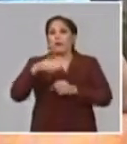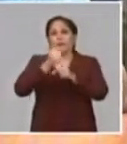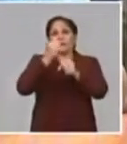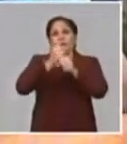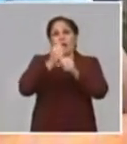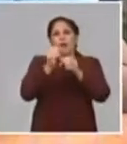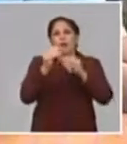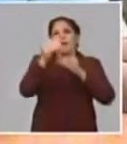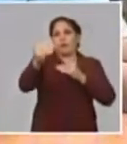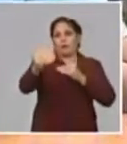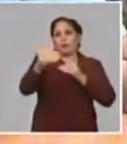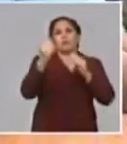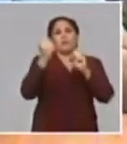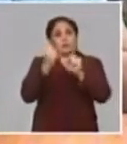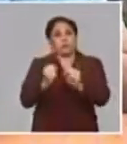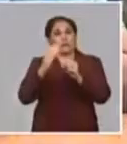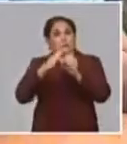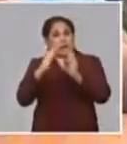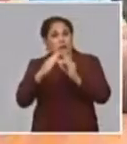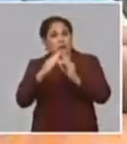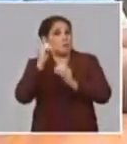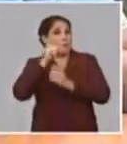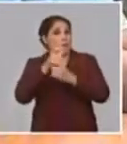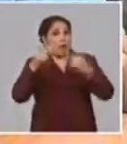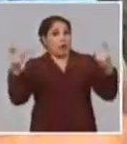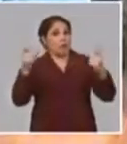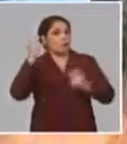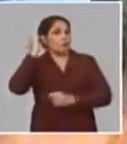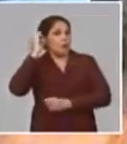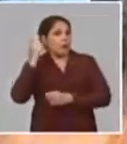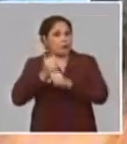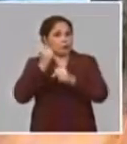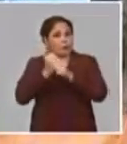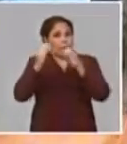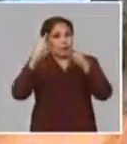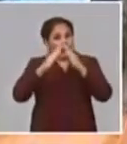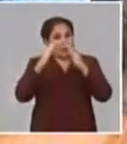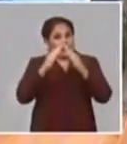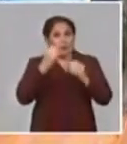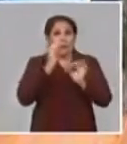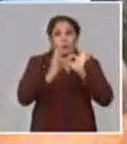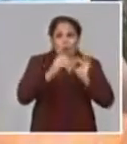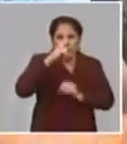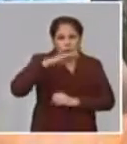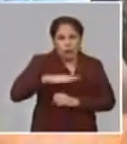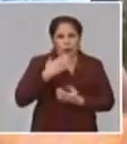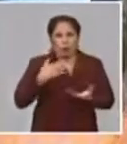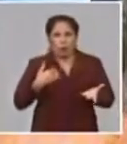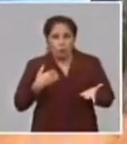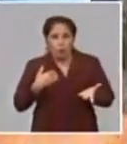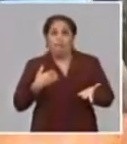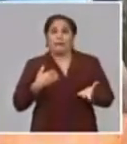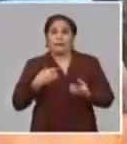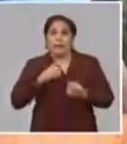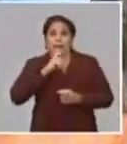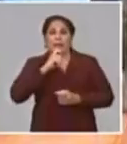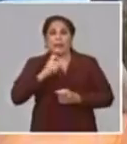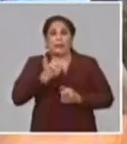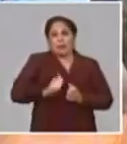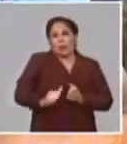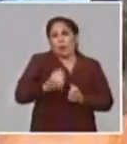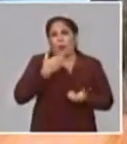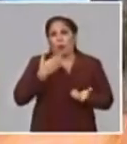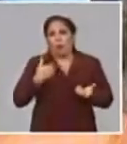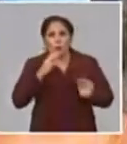teletrabajo, que la mayoría son mujeres, precisamente por los sectores donde trabajan. Por tanto, se recarga el trabajo